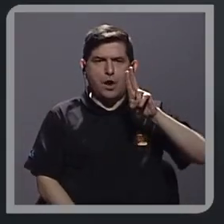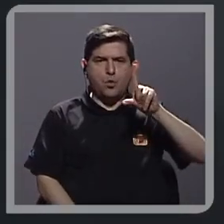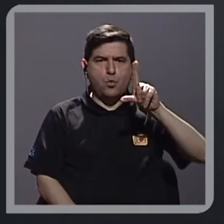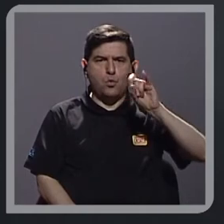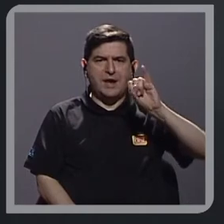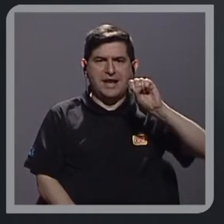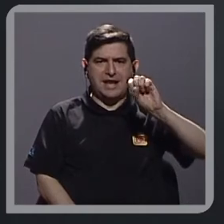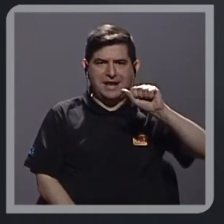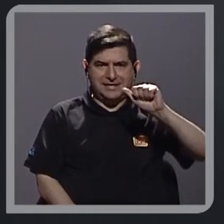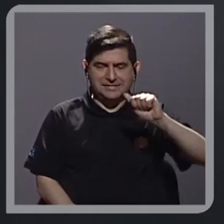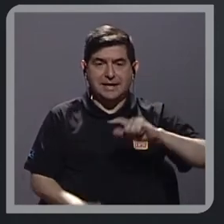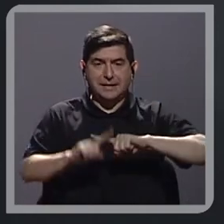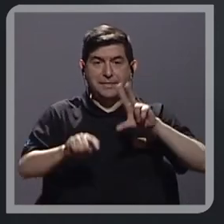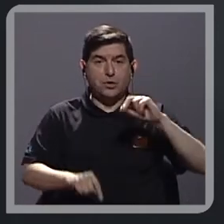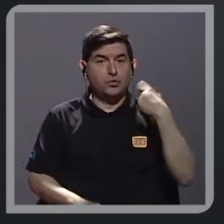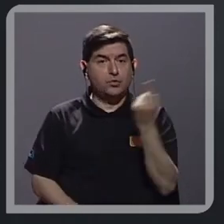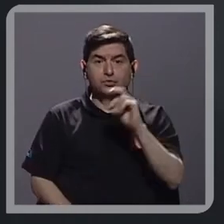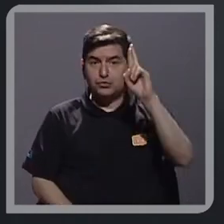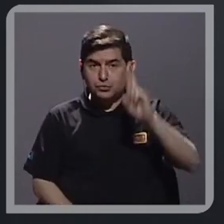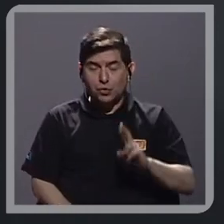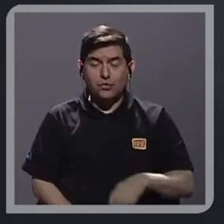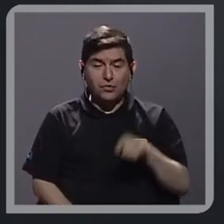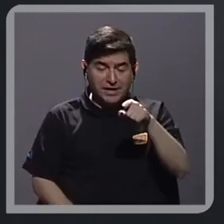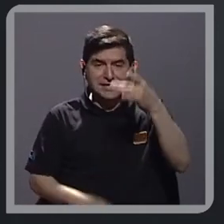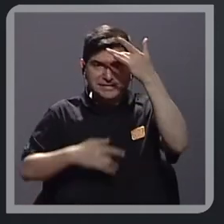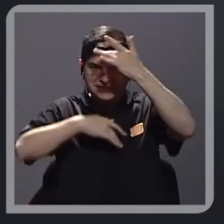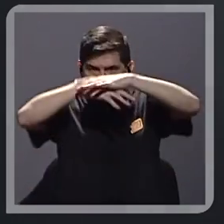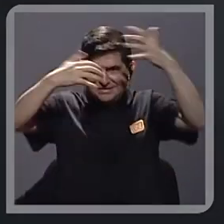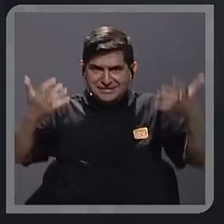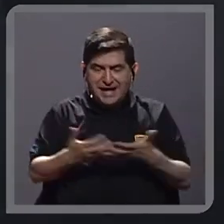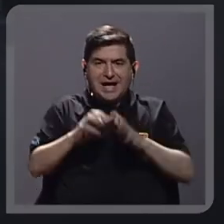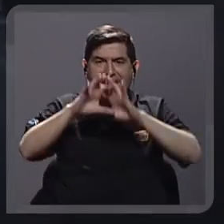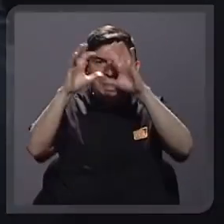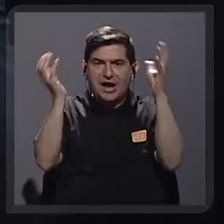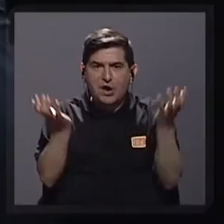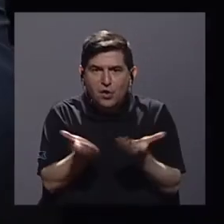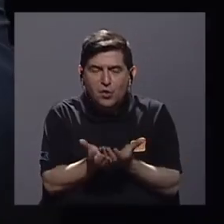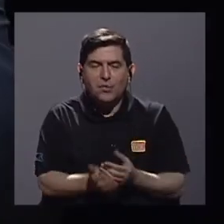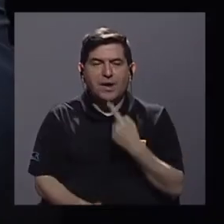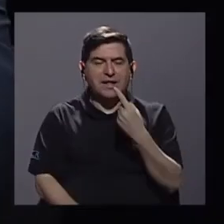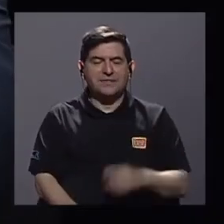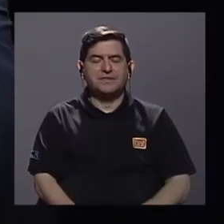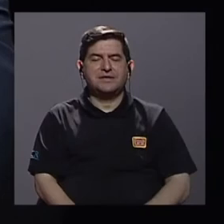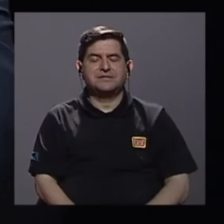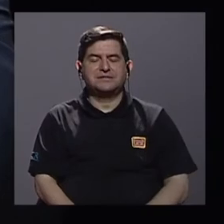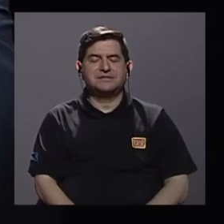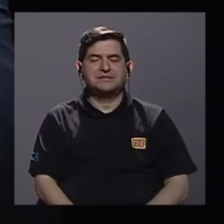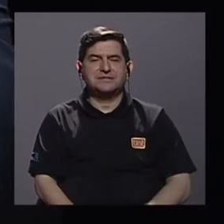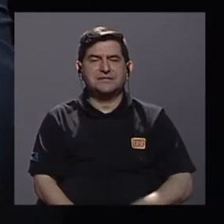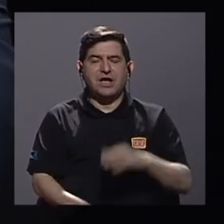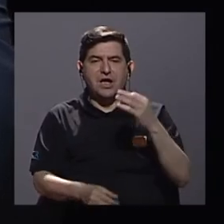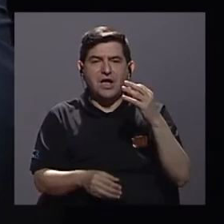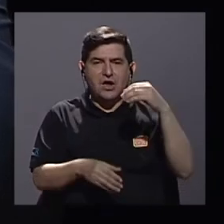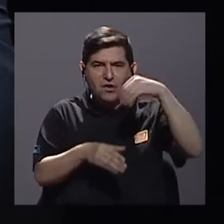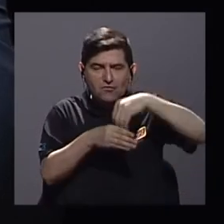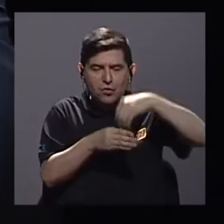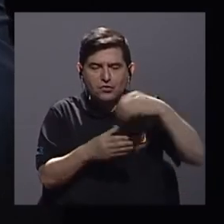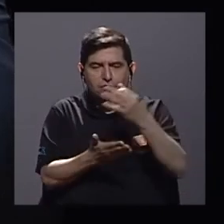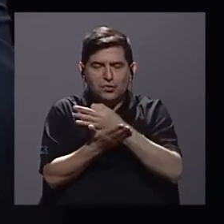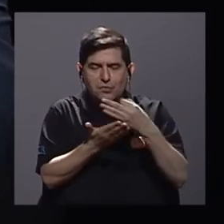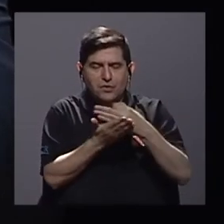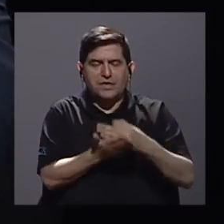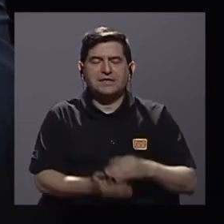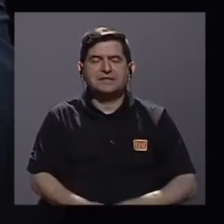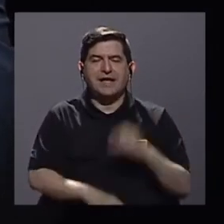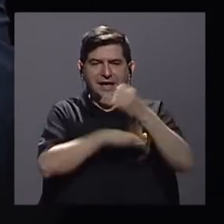esta pandemia no solamente en Costa Rica, es una pandemia global. El Fondo Monetario Internacional habla de un 4.9 y lo cataloga, y